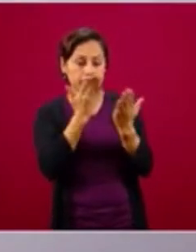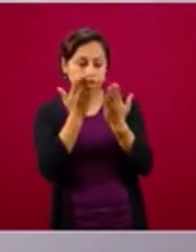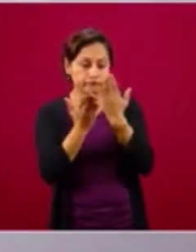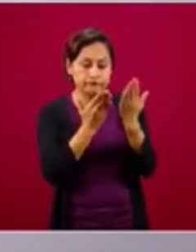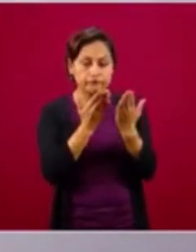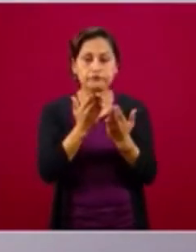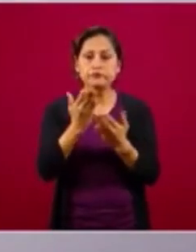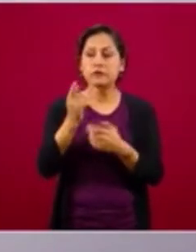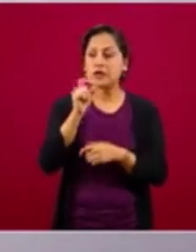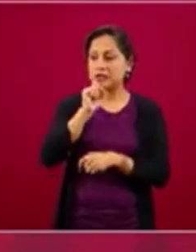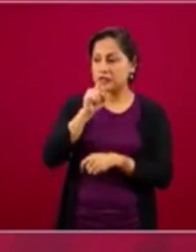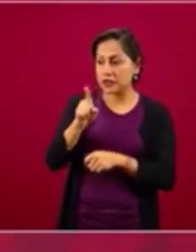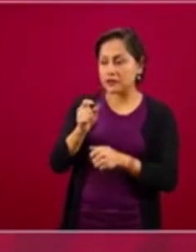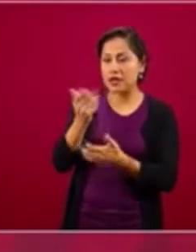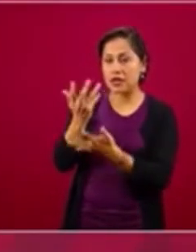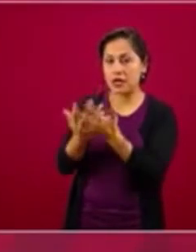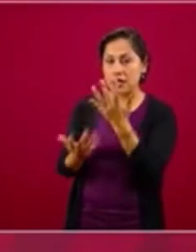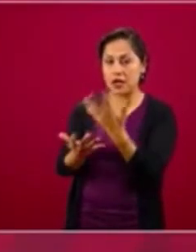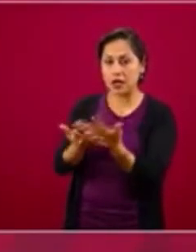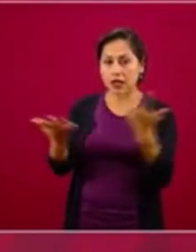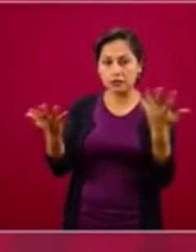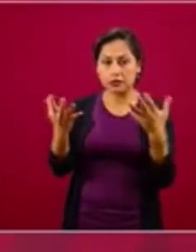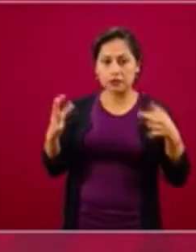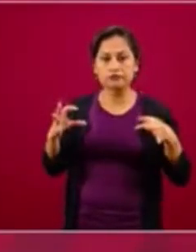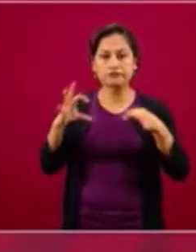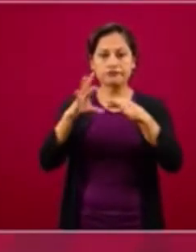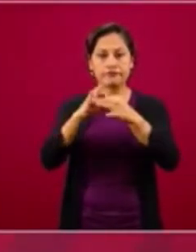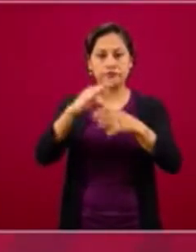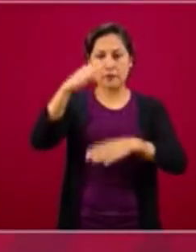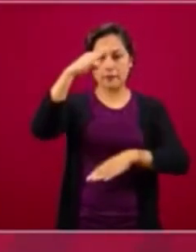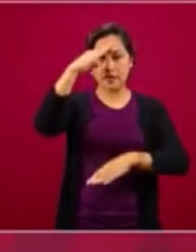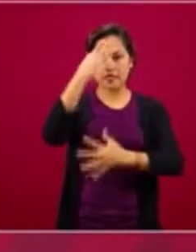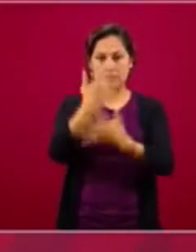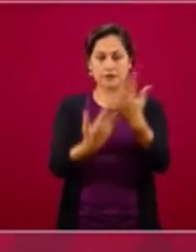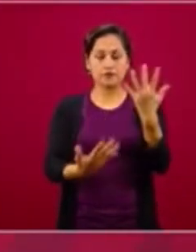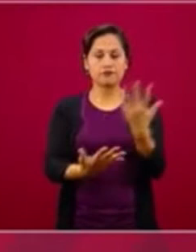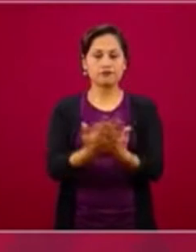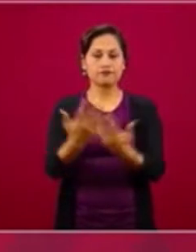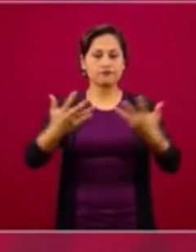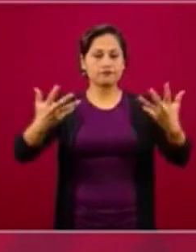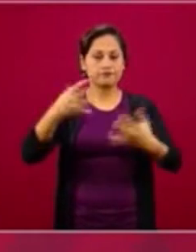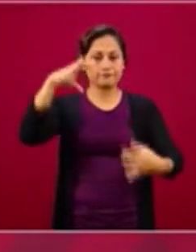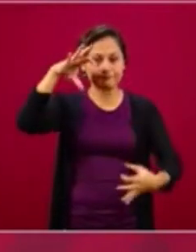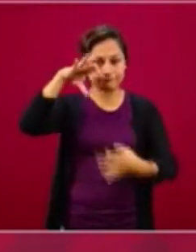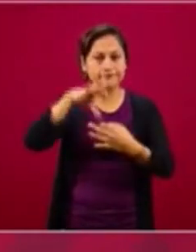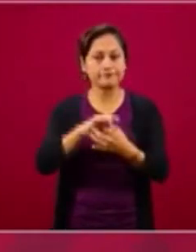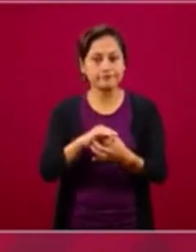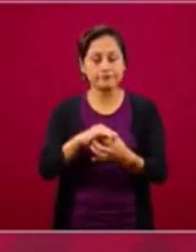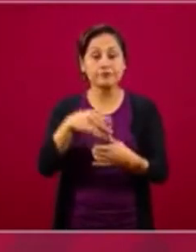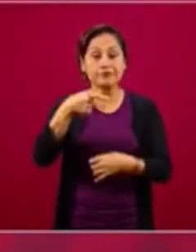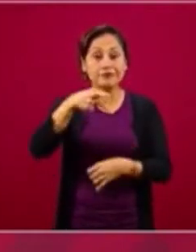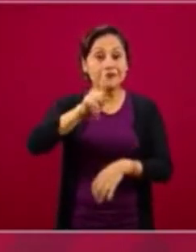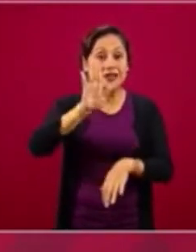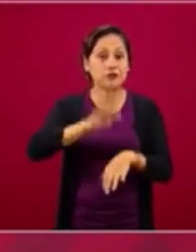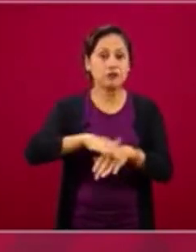acción, pero más, más con la acción. Entonces, estoy